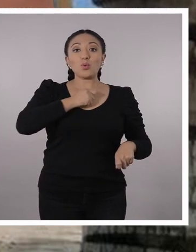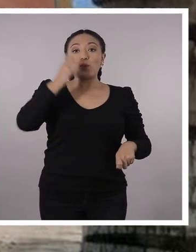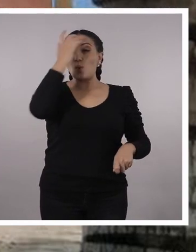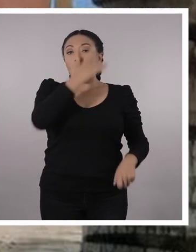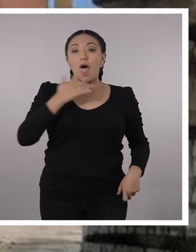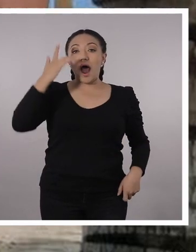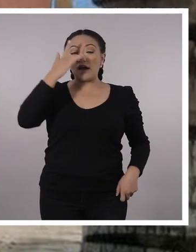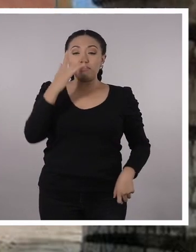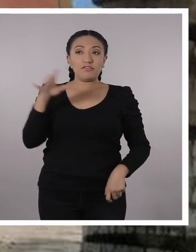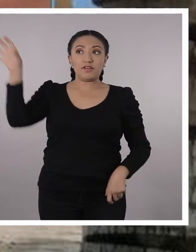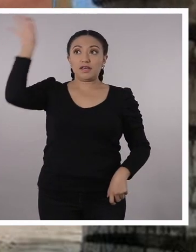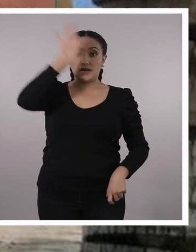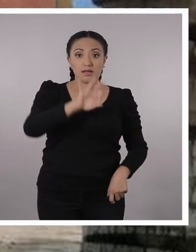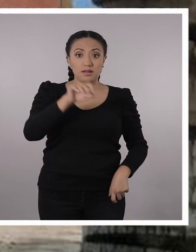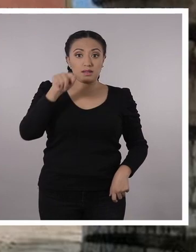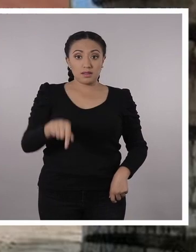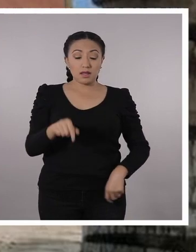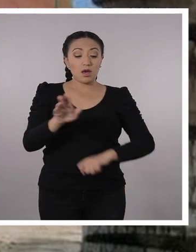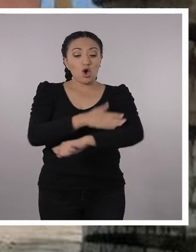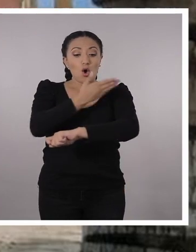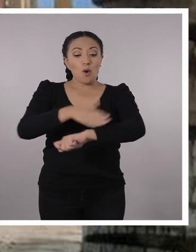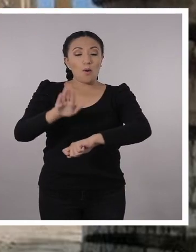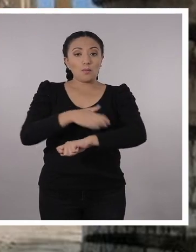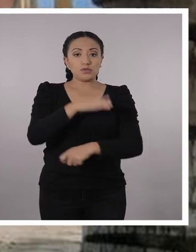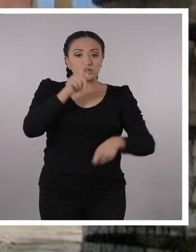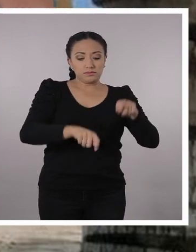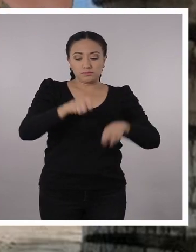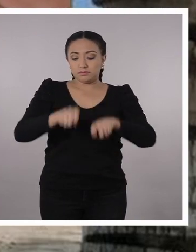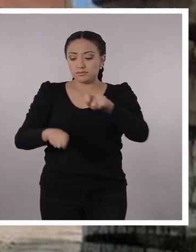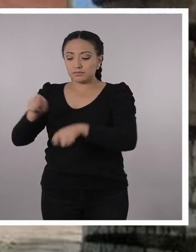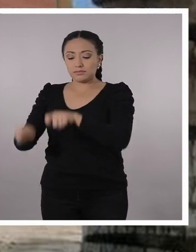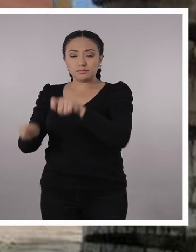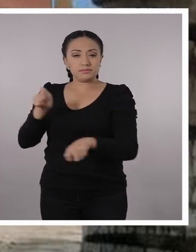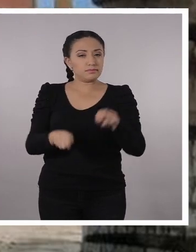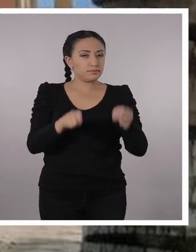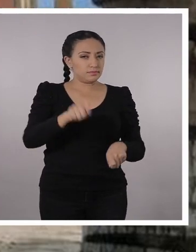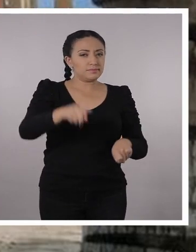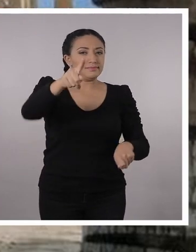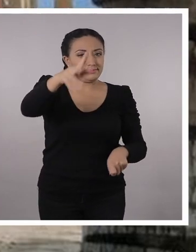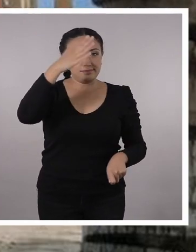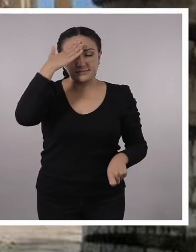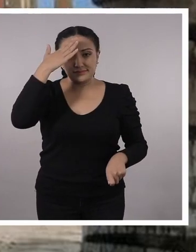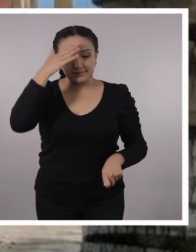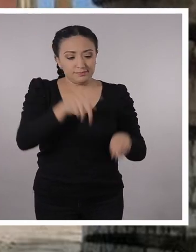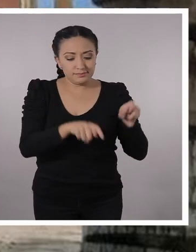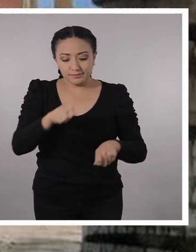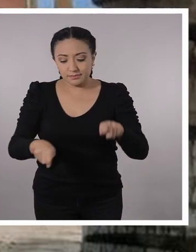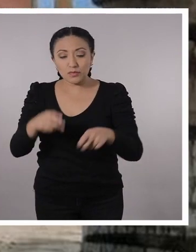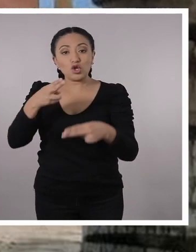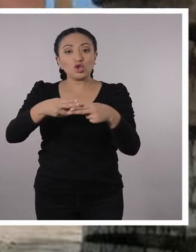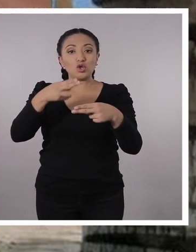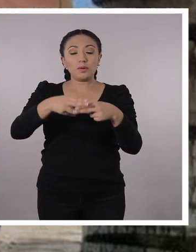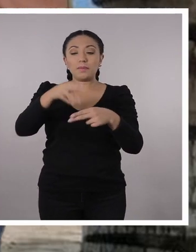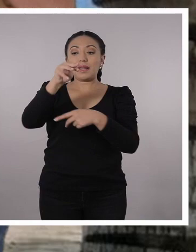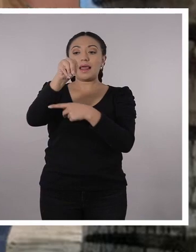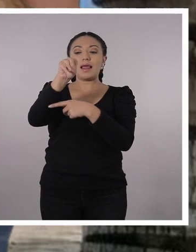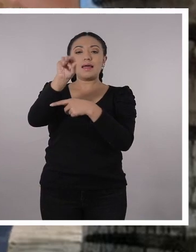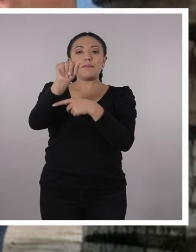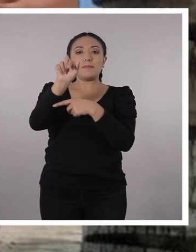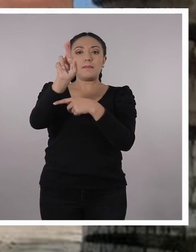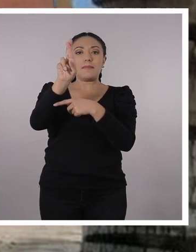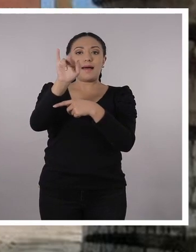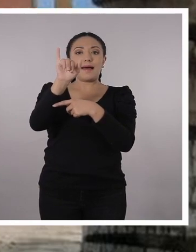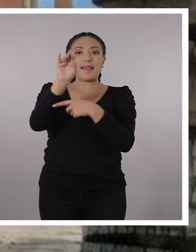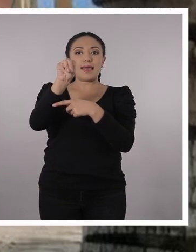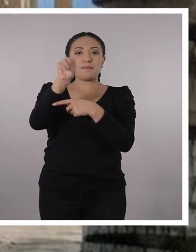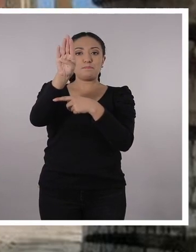se usa un instrumento de percusión que se llama, o sé que ustedes seguramente ya saben en casa. Claro que sí, la marimba.